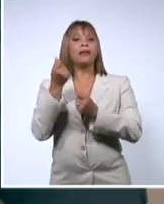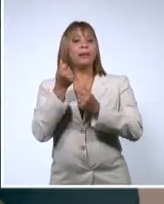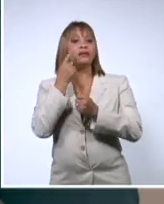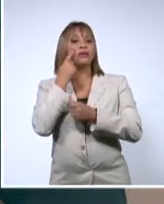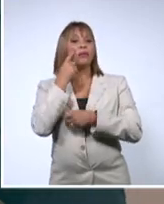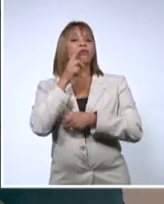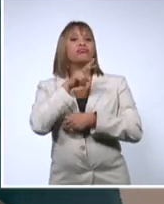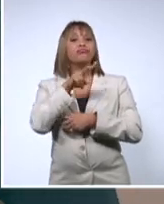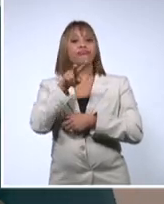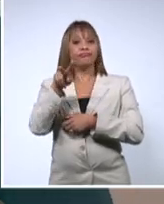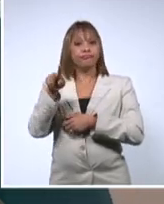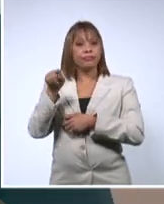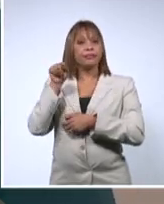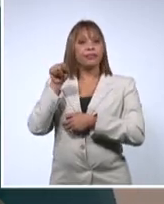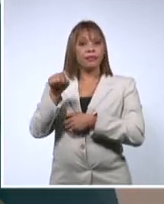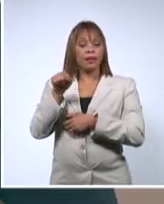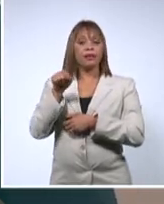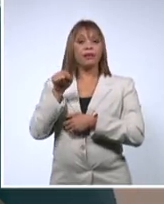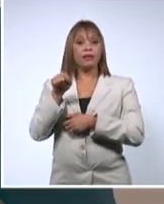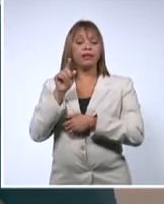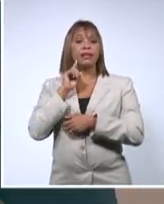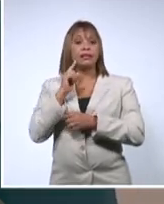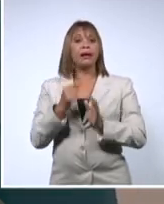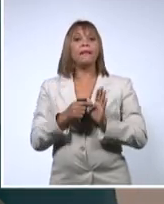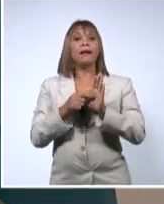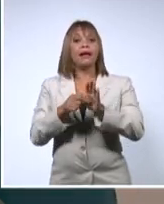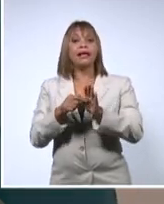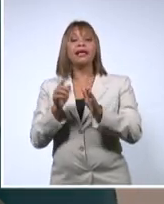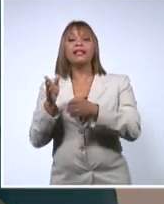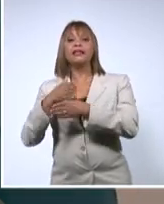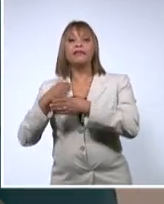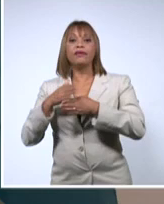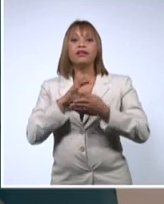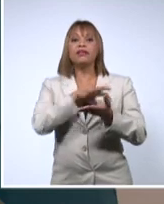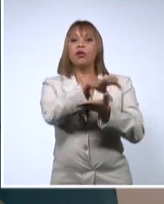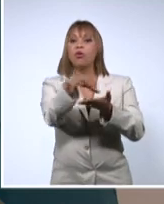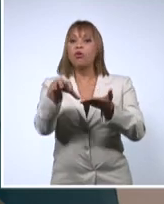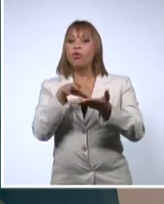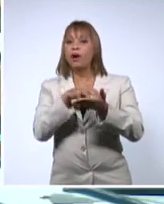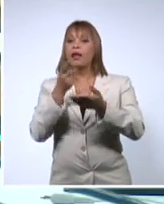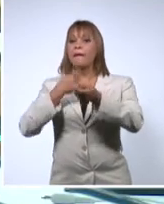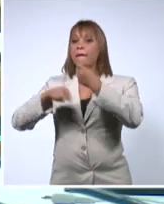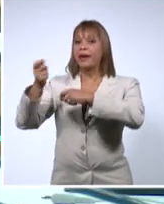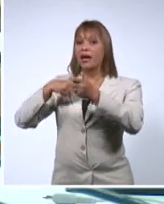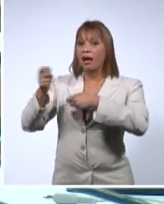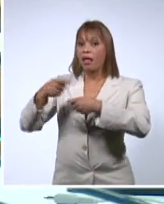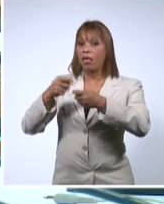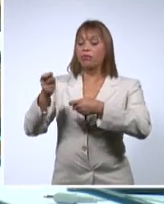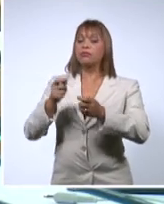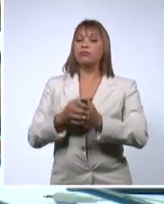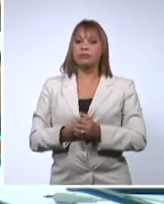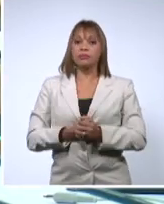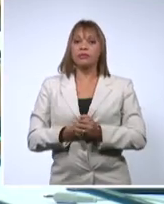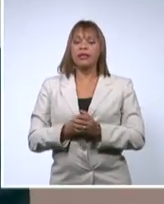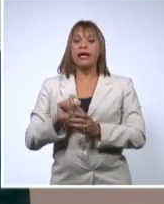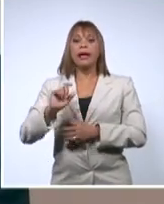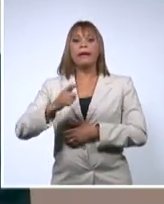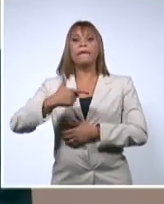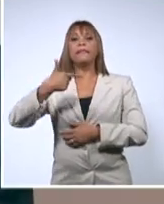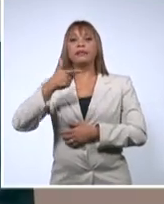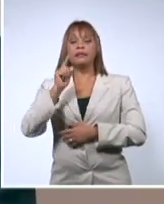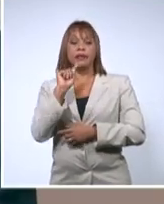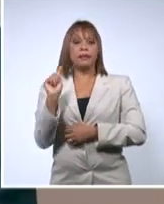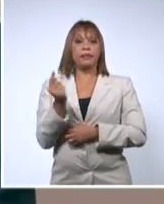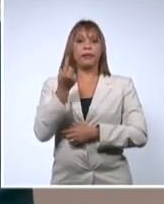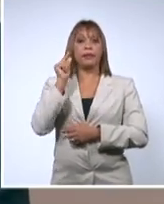que se están presentando en nuestras ofertas, en nuestros mercados. El viceprimer ministro Alejandro